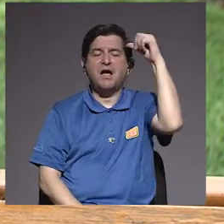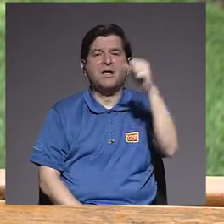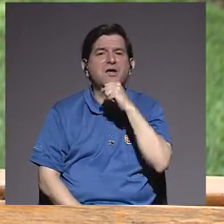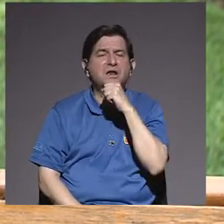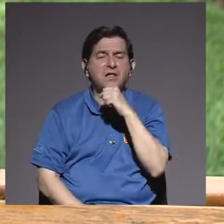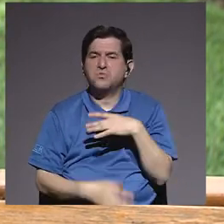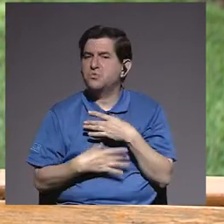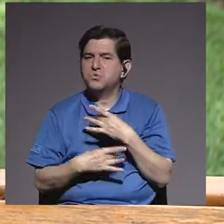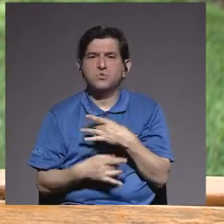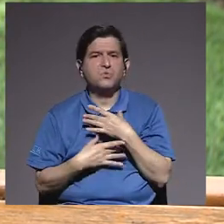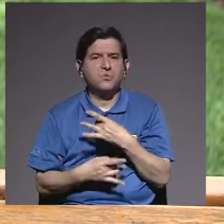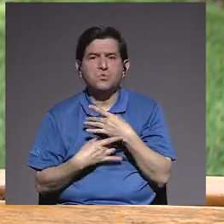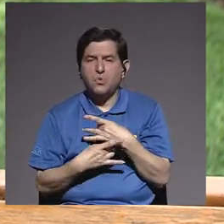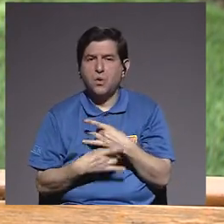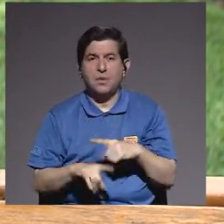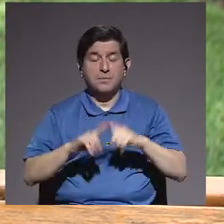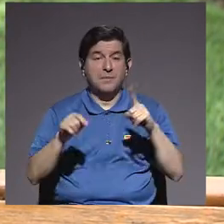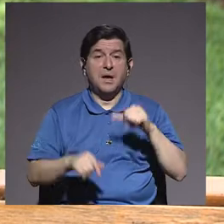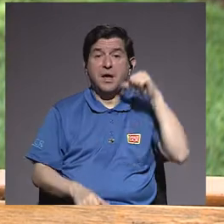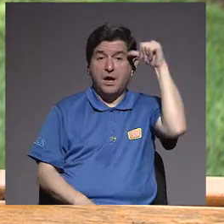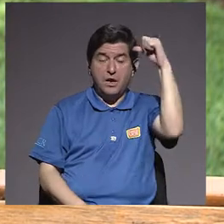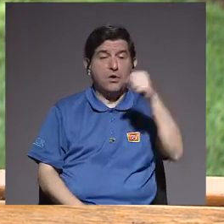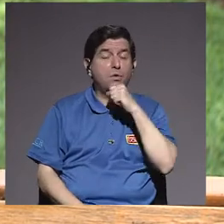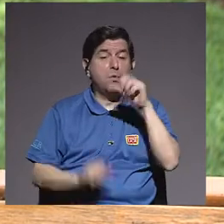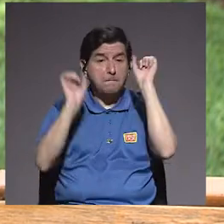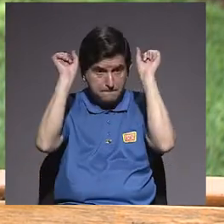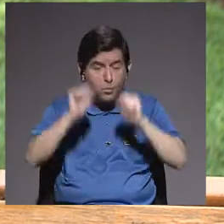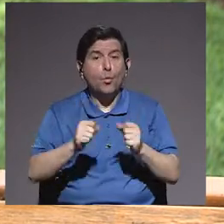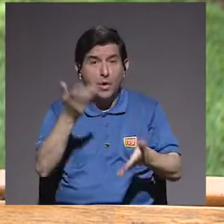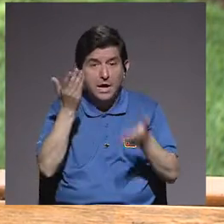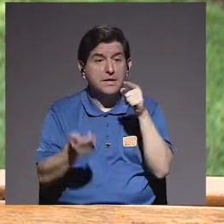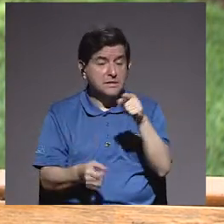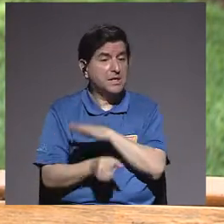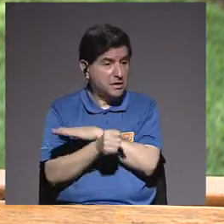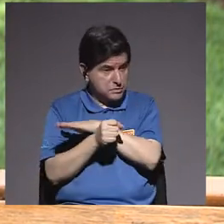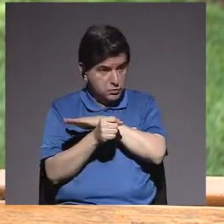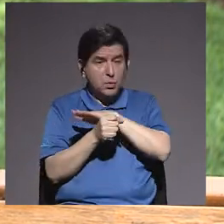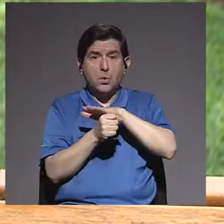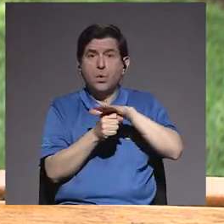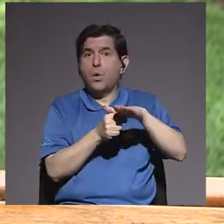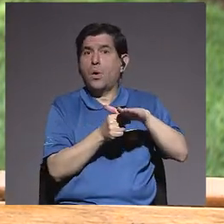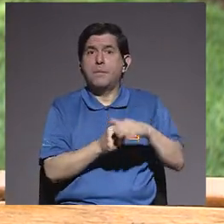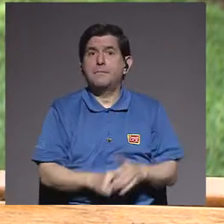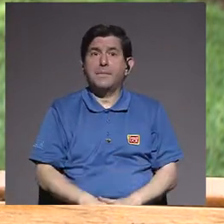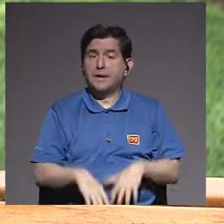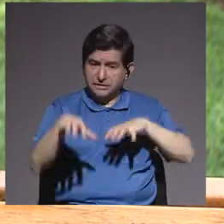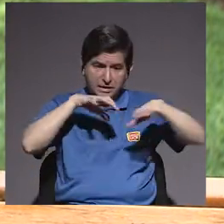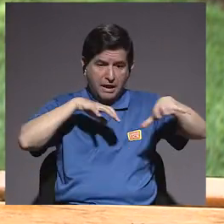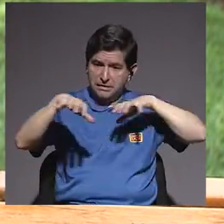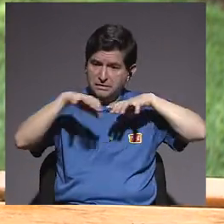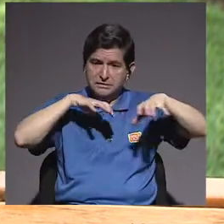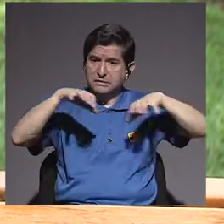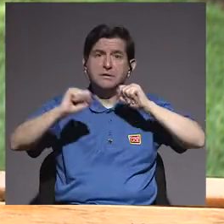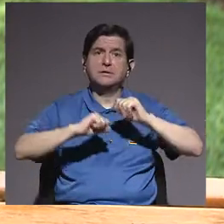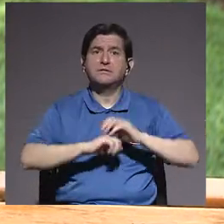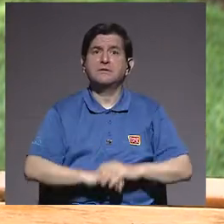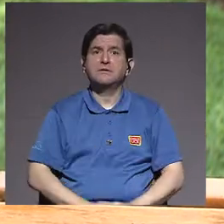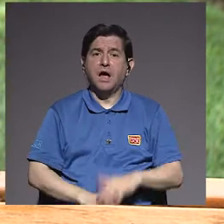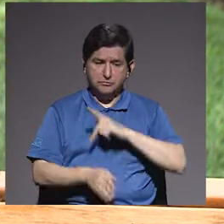mayor no le interesa, aunque el adulto mayor pueda estar en pleno de sus actividades